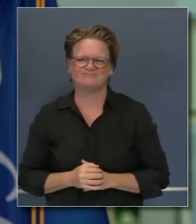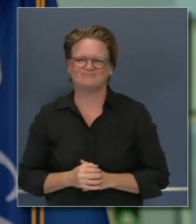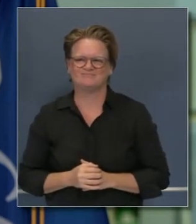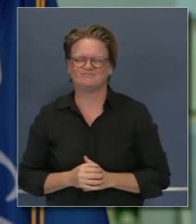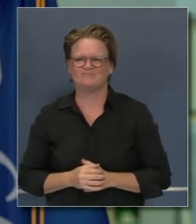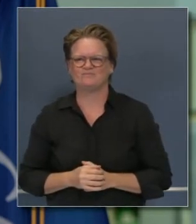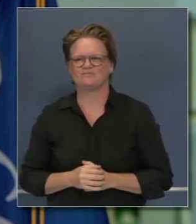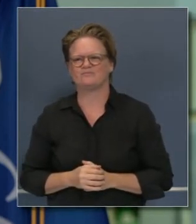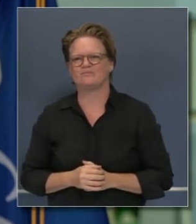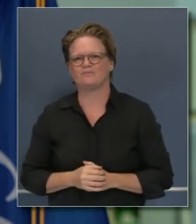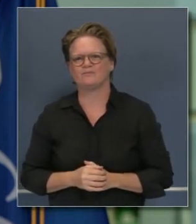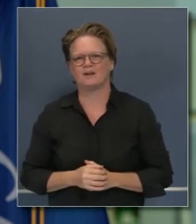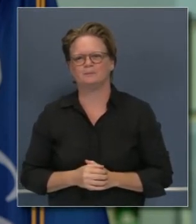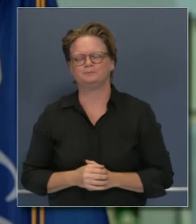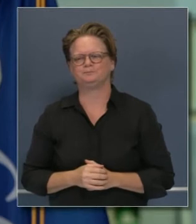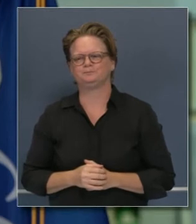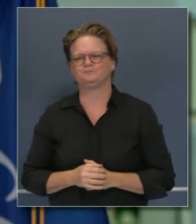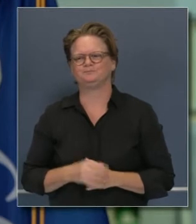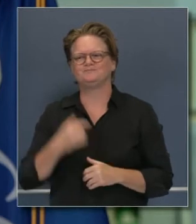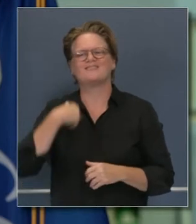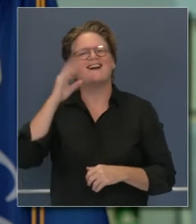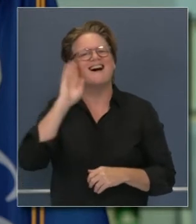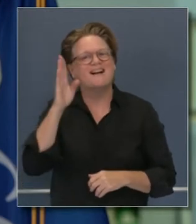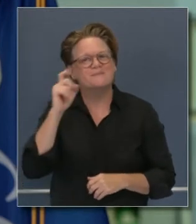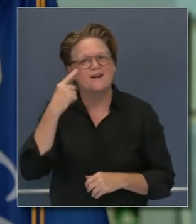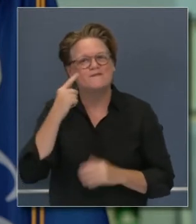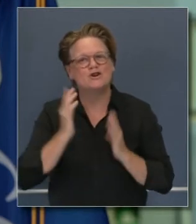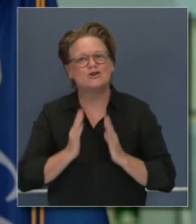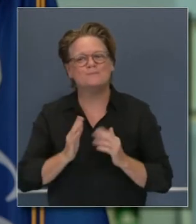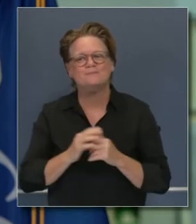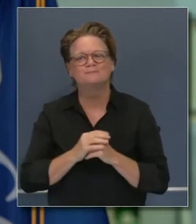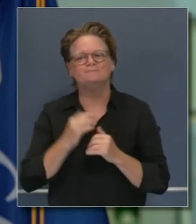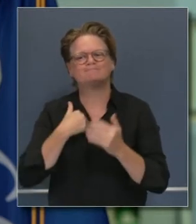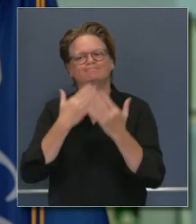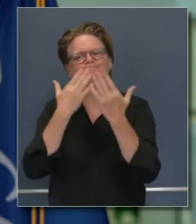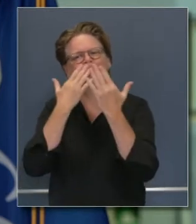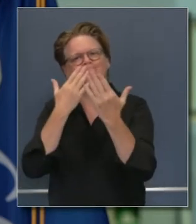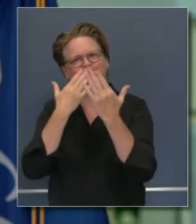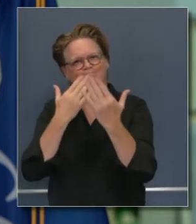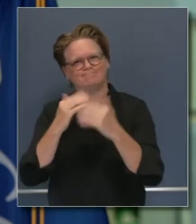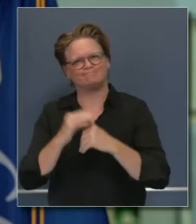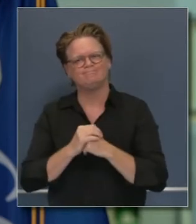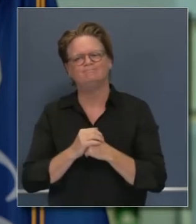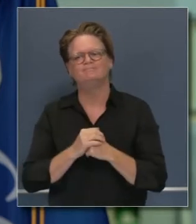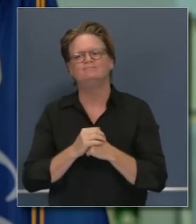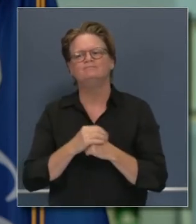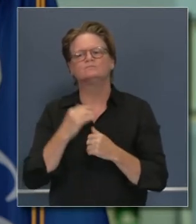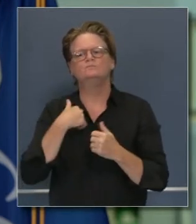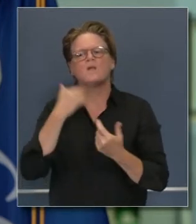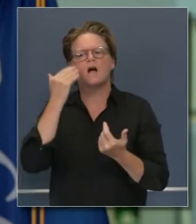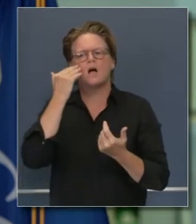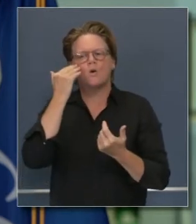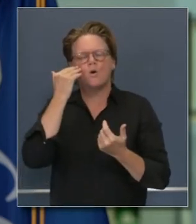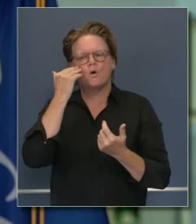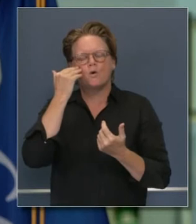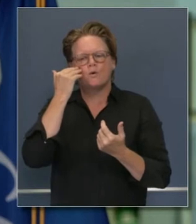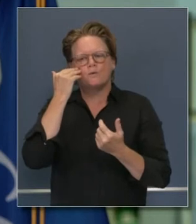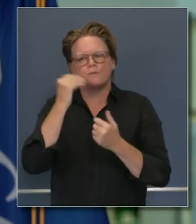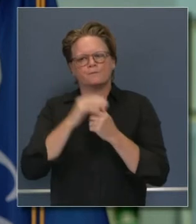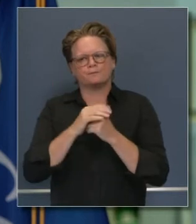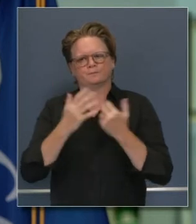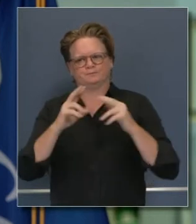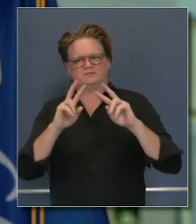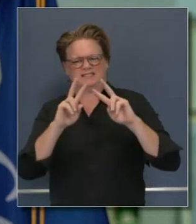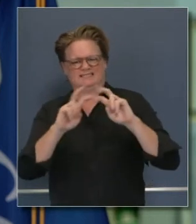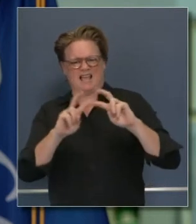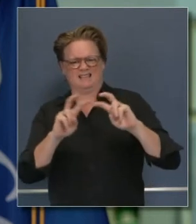que quiero aclarar el anuncio que usted hizo de las pruebas diagnósticas